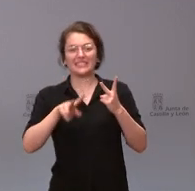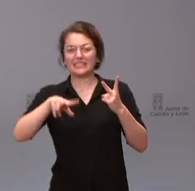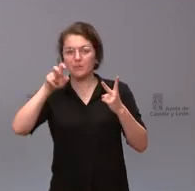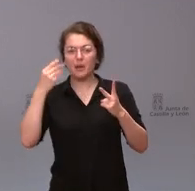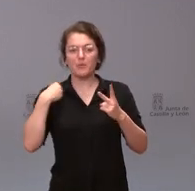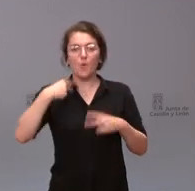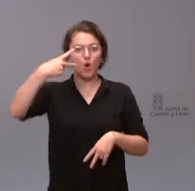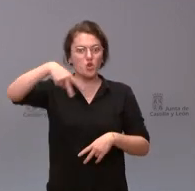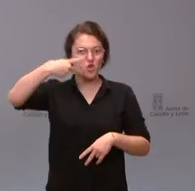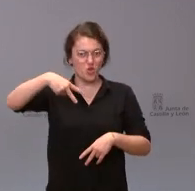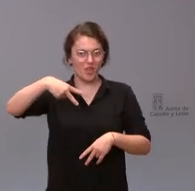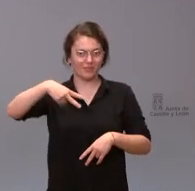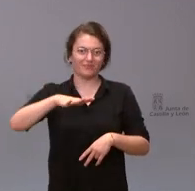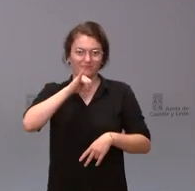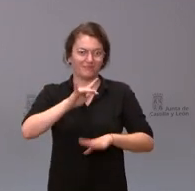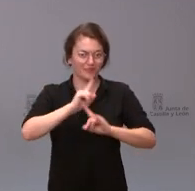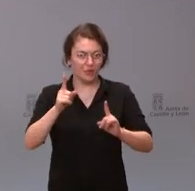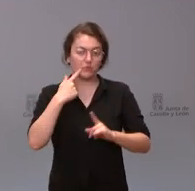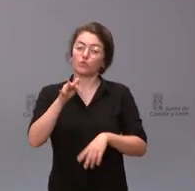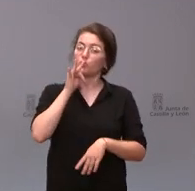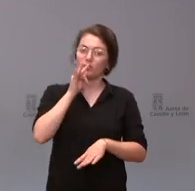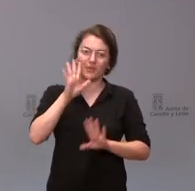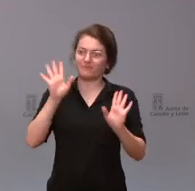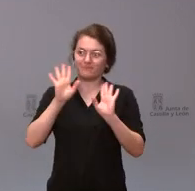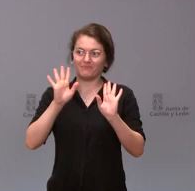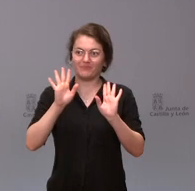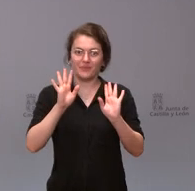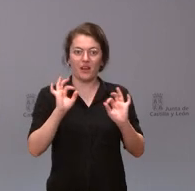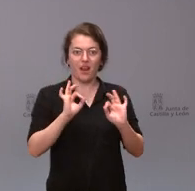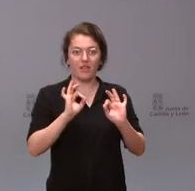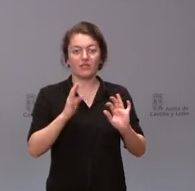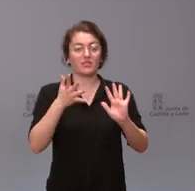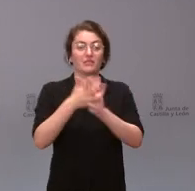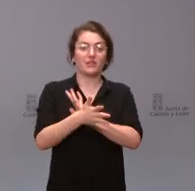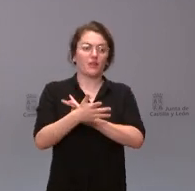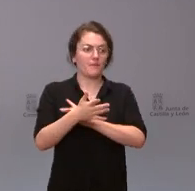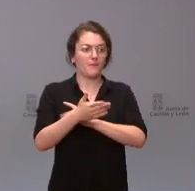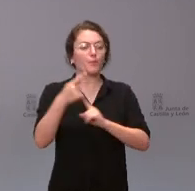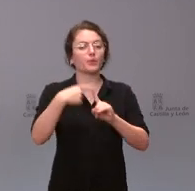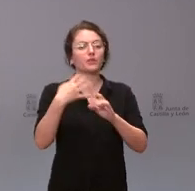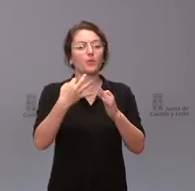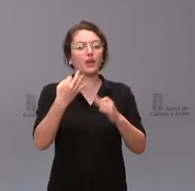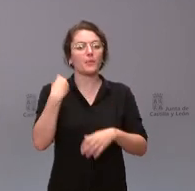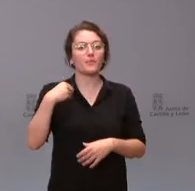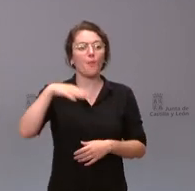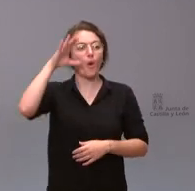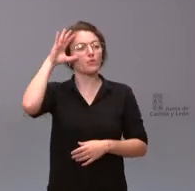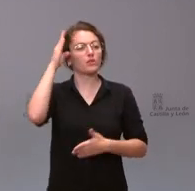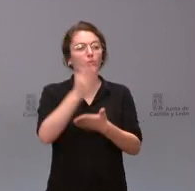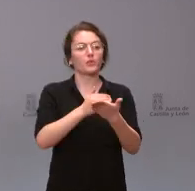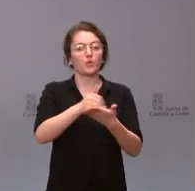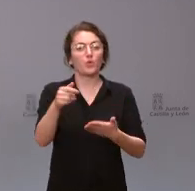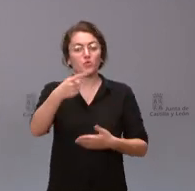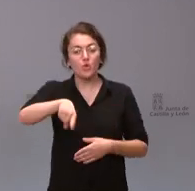corte y por tanto yo creo que es bueno escuchar a las comunidades autónomas escuchar a quienes padecen todos los días este problema de carencia de profesionales y